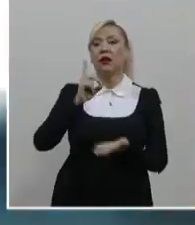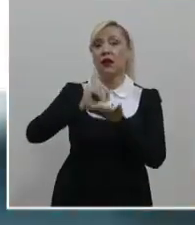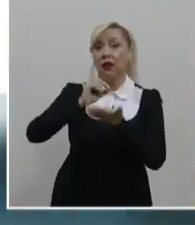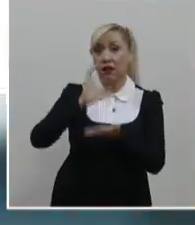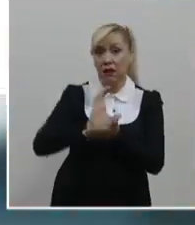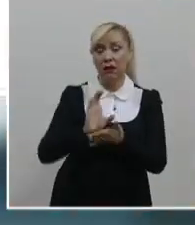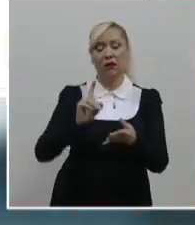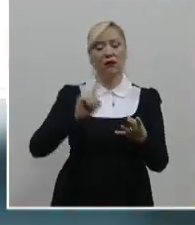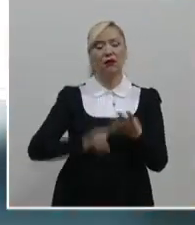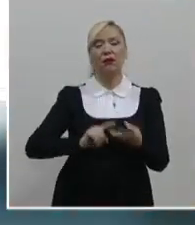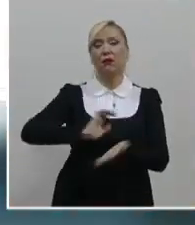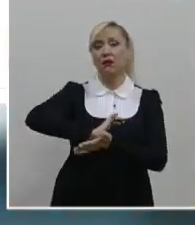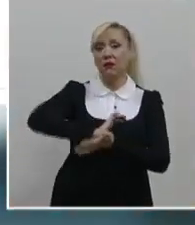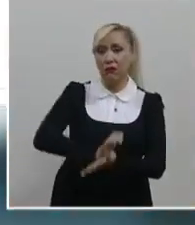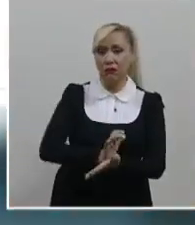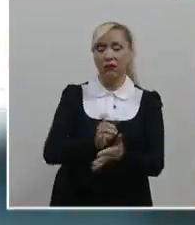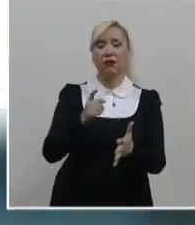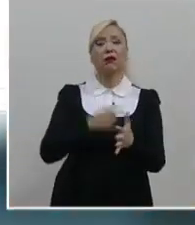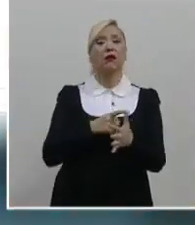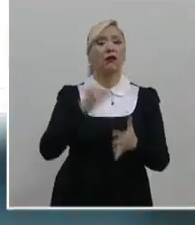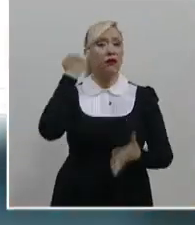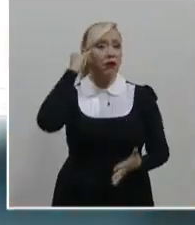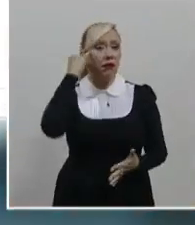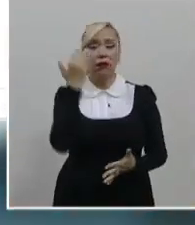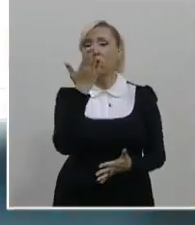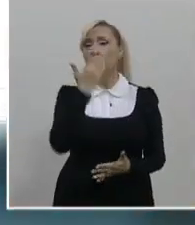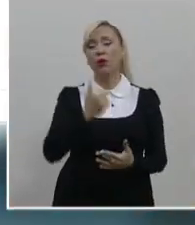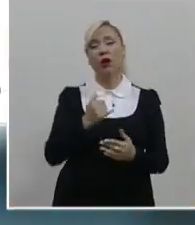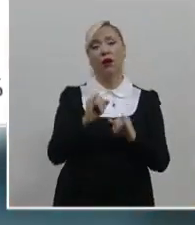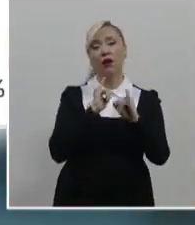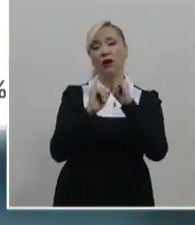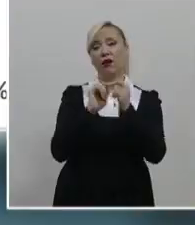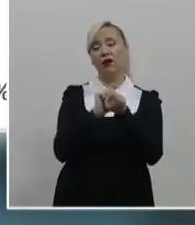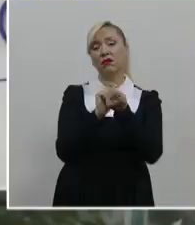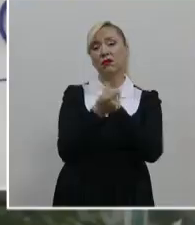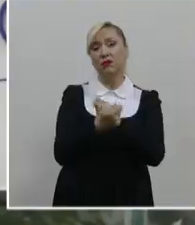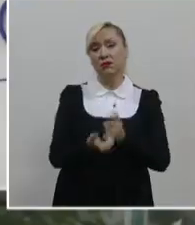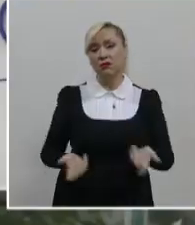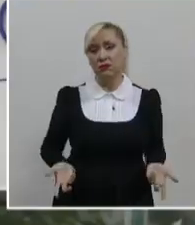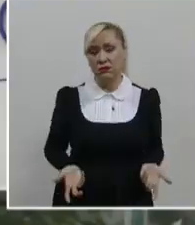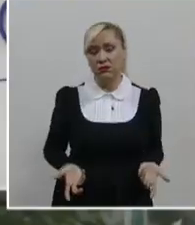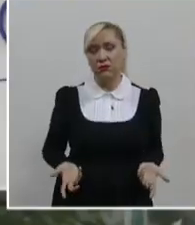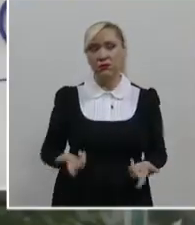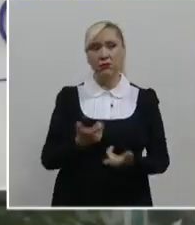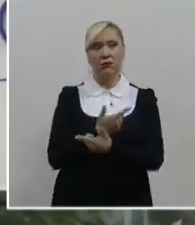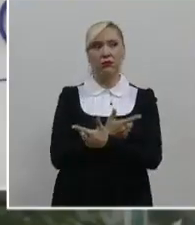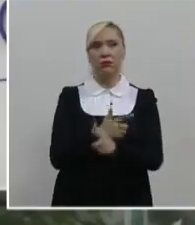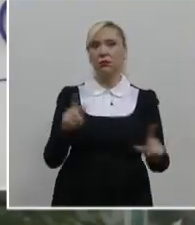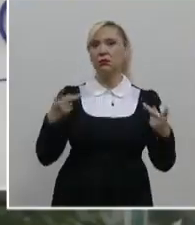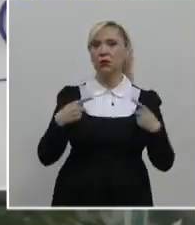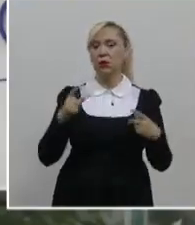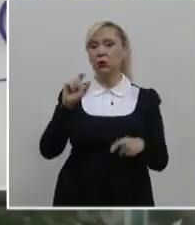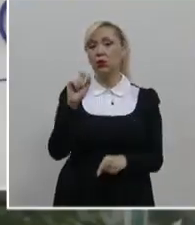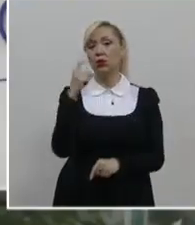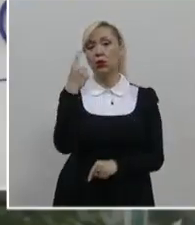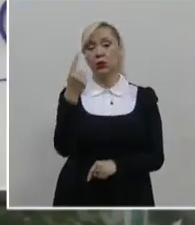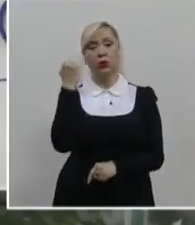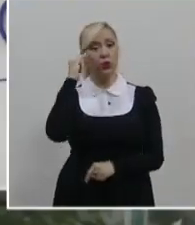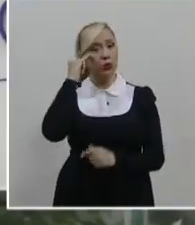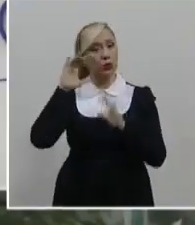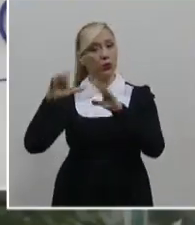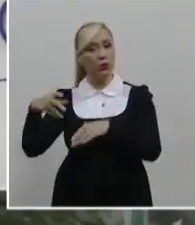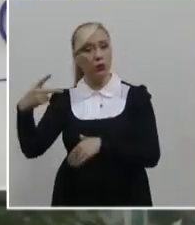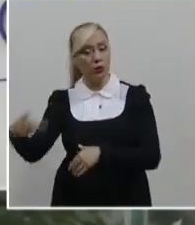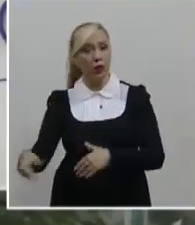trataba de personas indígenas que no contaron con intérprete. De las personas que obtuvieron su libertad, 21 pertenecen a comunidades indígenas,